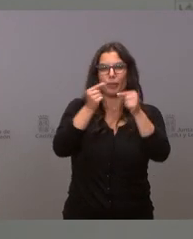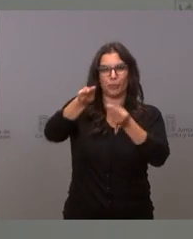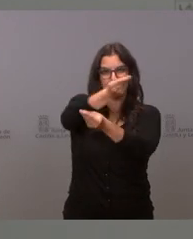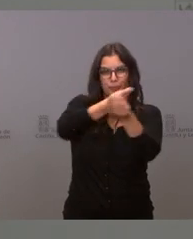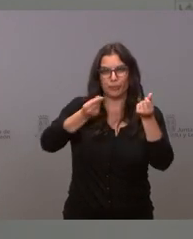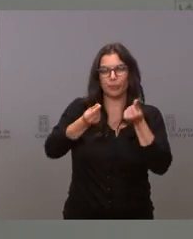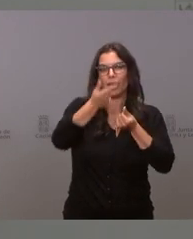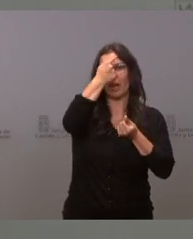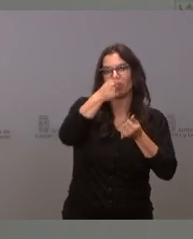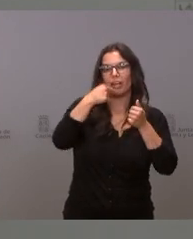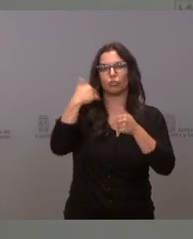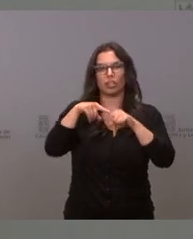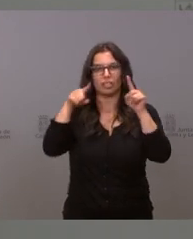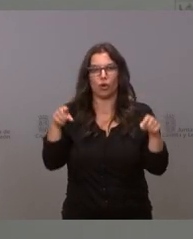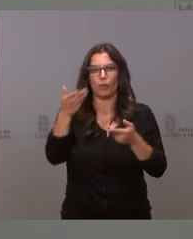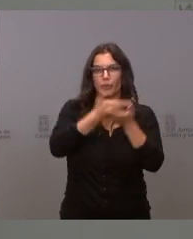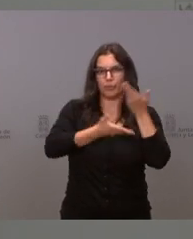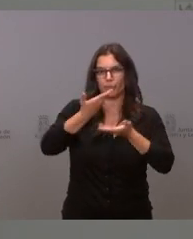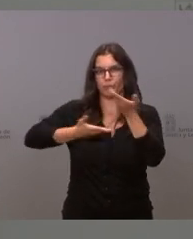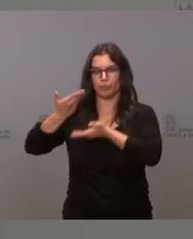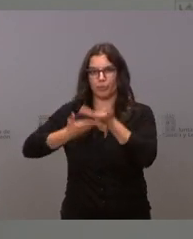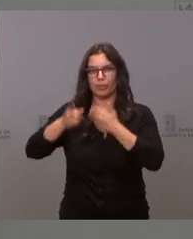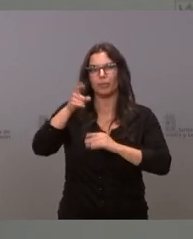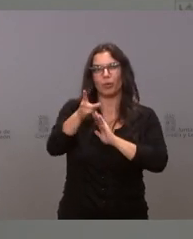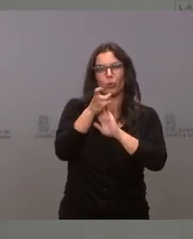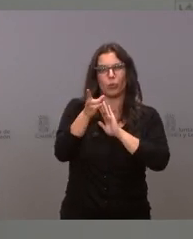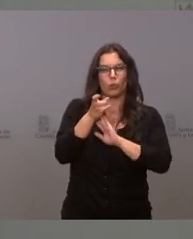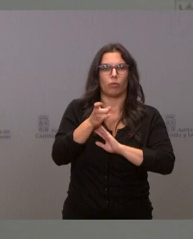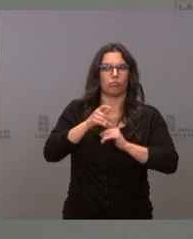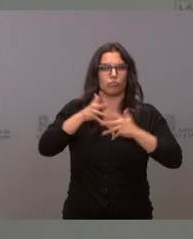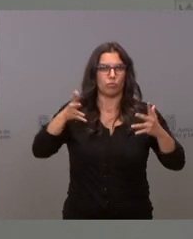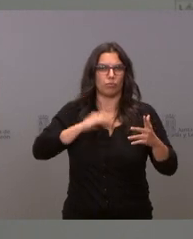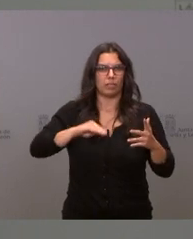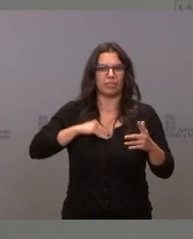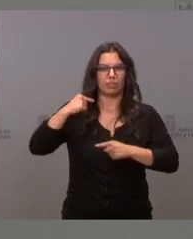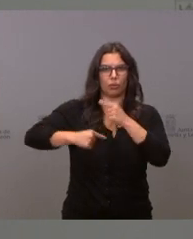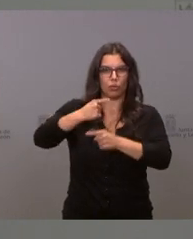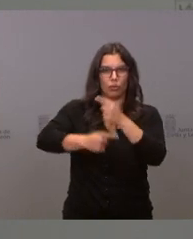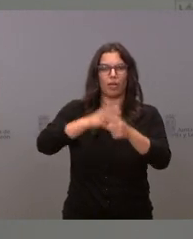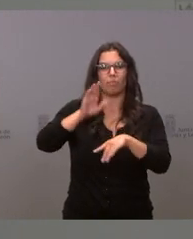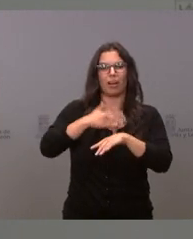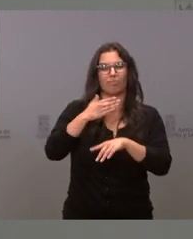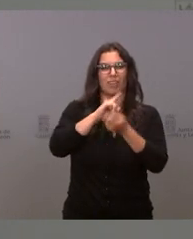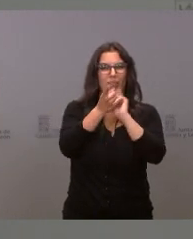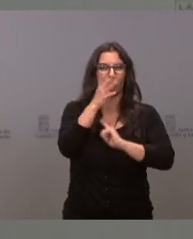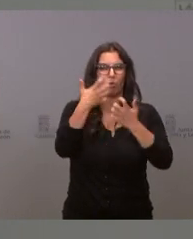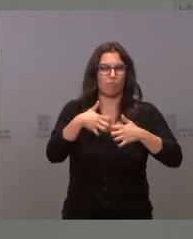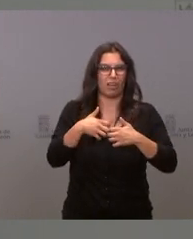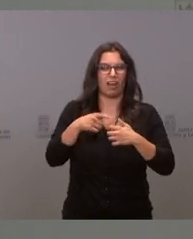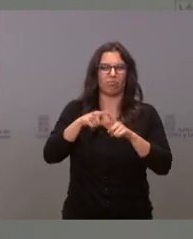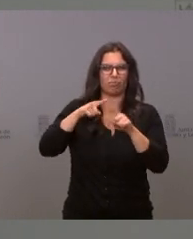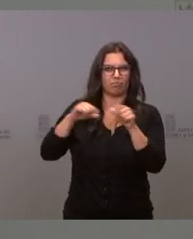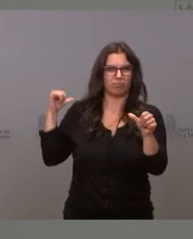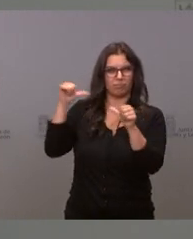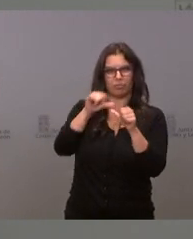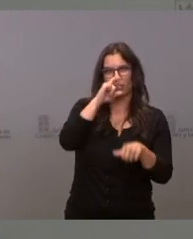analizadores de monóxido de carbono, dos captadores de alto volumen de muestra diaria para sustituir equipos que estaban en uso desde 2008